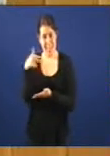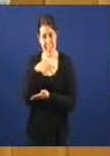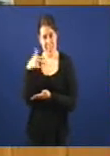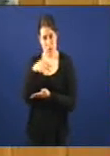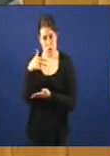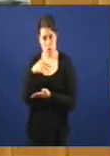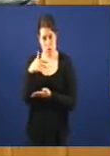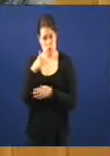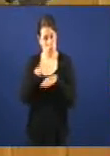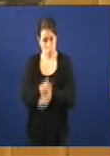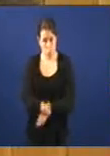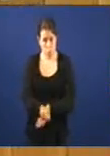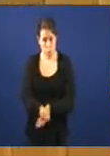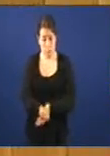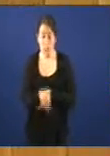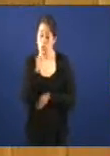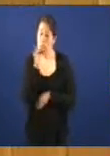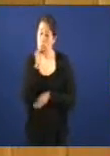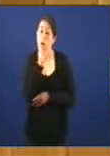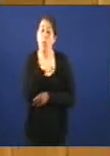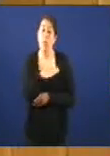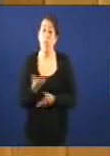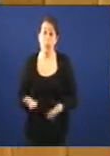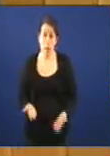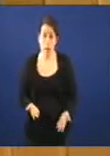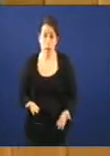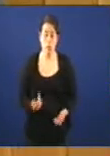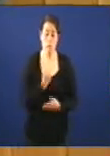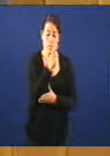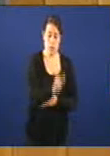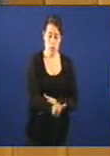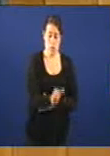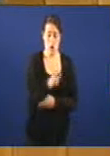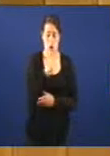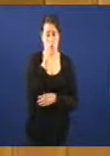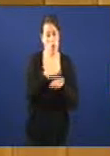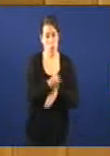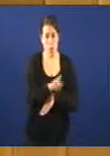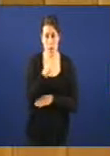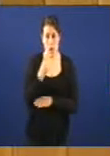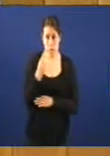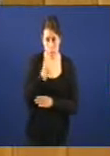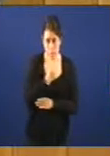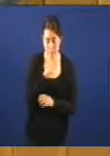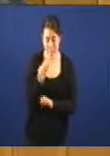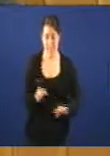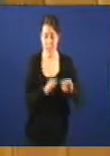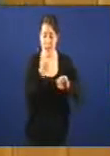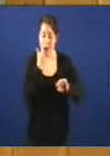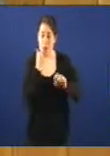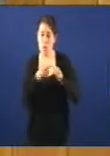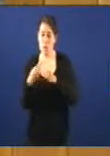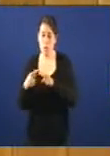non chegou a esta Cámara. E por lo tanto unha persoa que incumple compromisos que defende actitudes iligais que busca